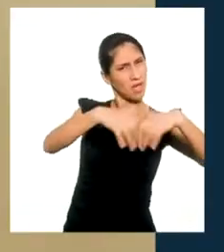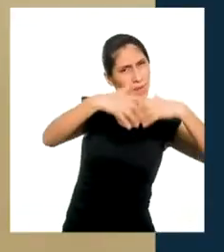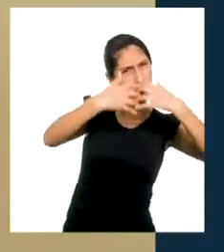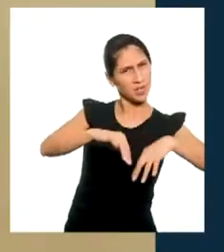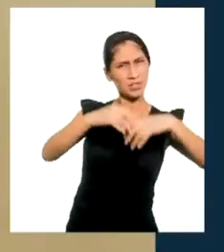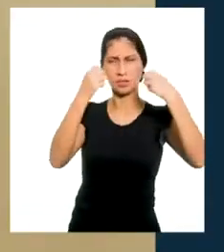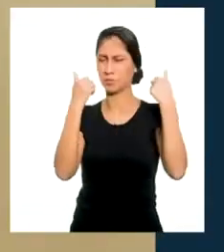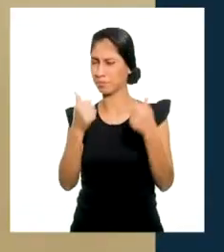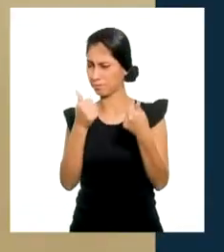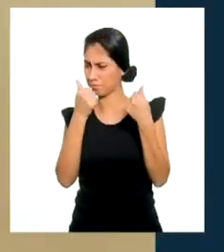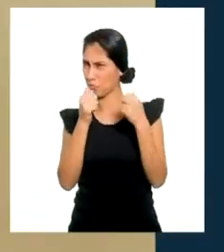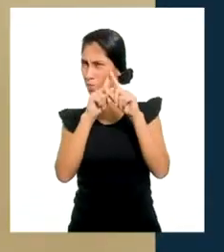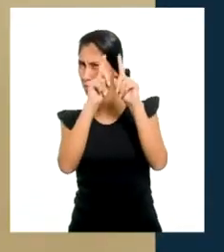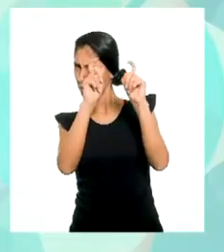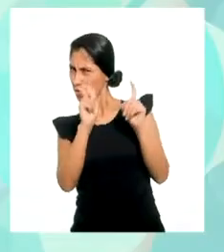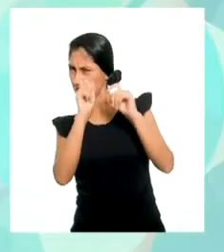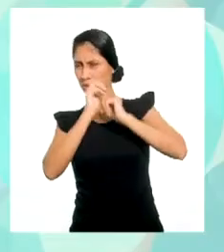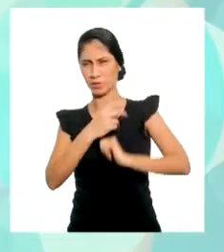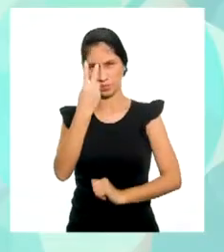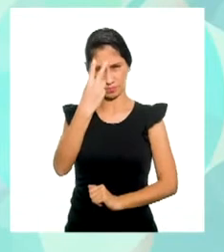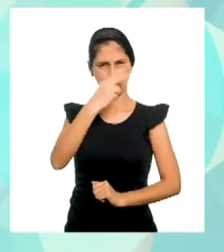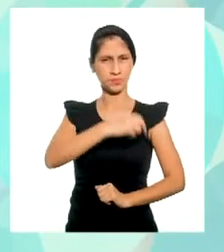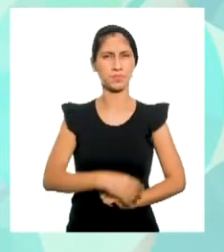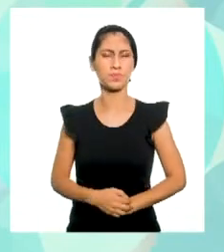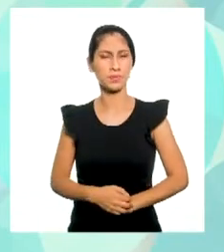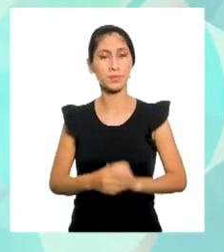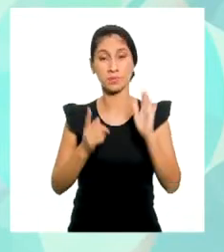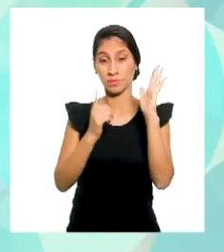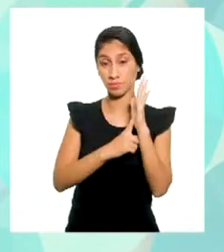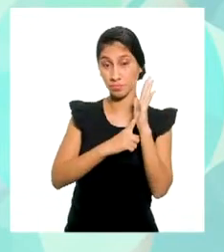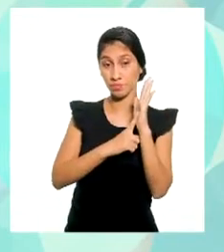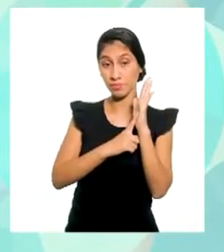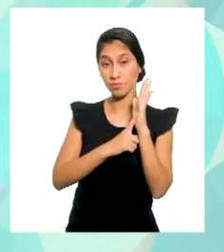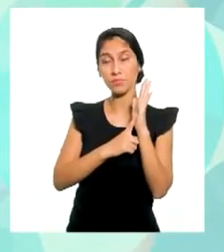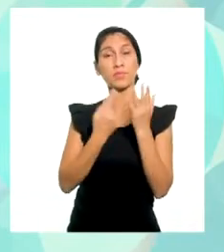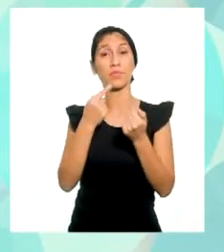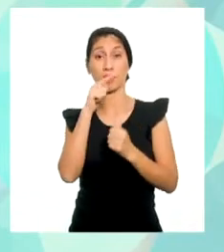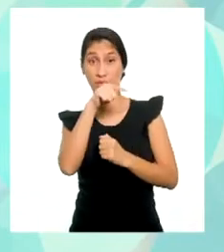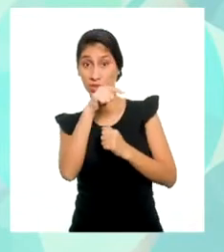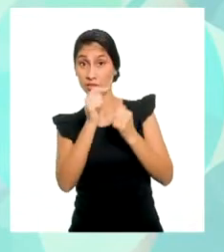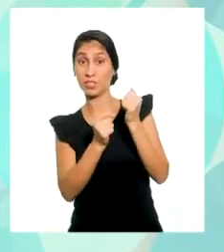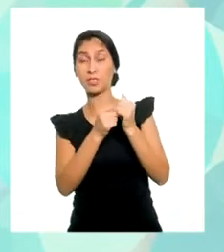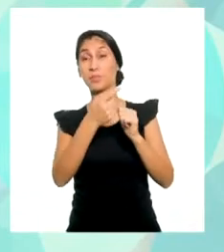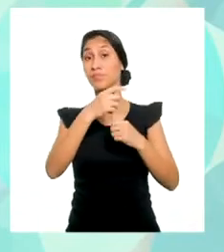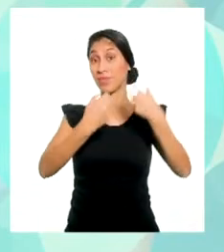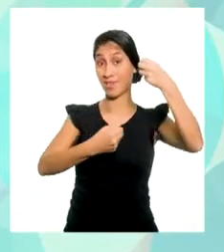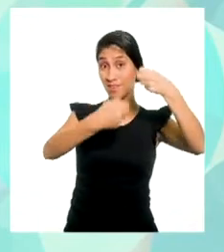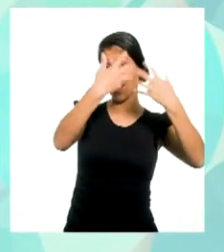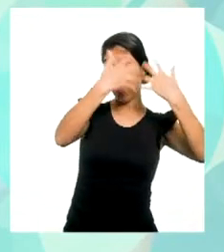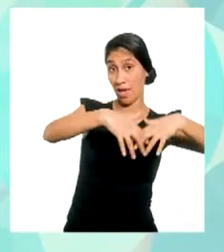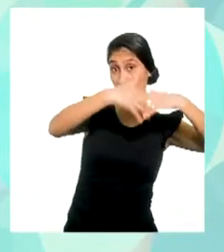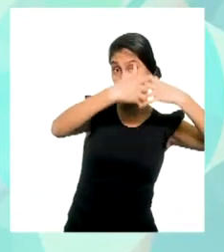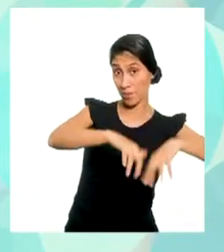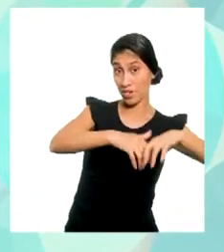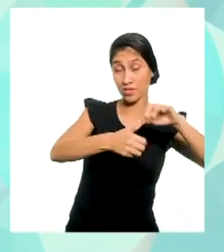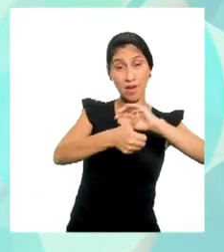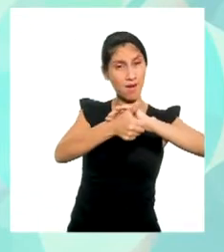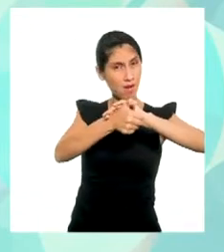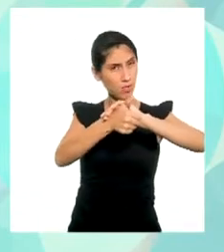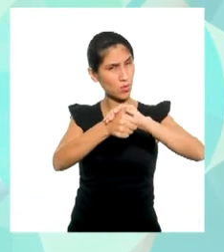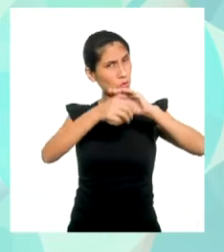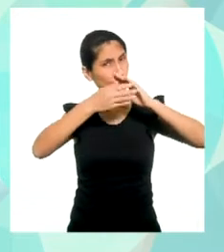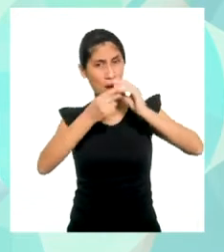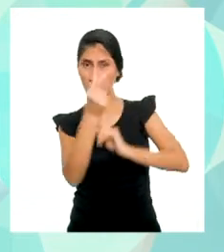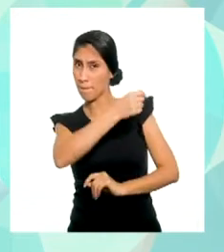una excelente pregunta. Veamos, si el tarifario de la empresa, la tortuga veloz, es